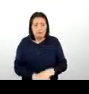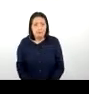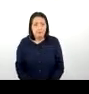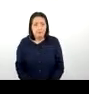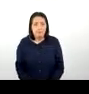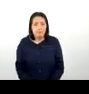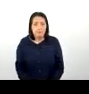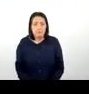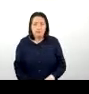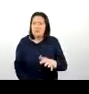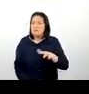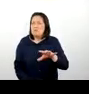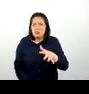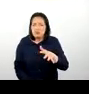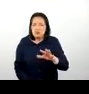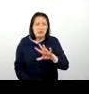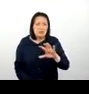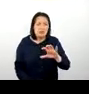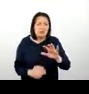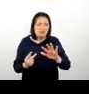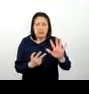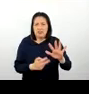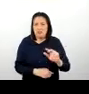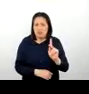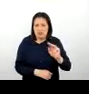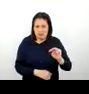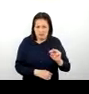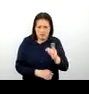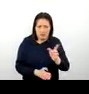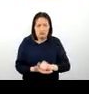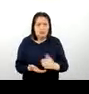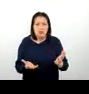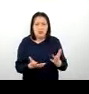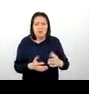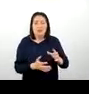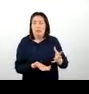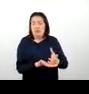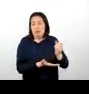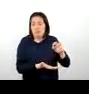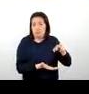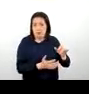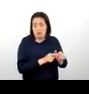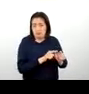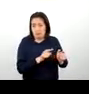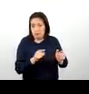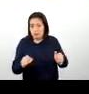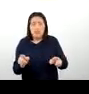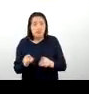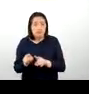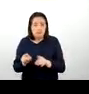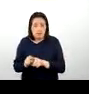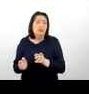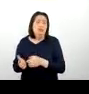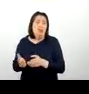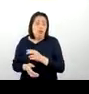que son aproximadamente 575 kilómetros, ¿no? Desde Pisco, de igual manera, y también desde Huancay, ¿no?